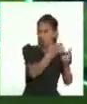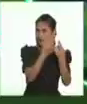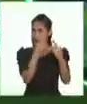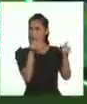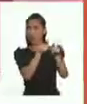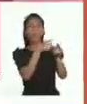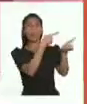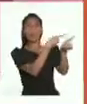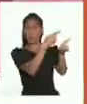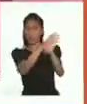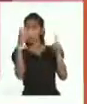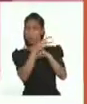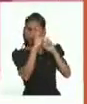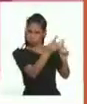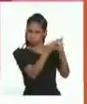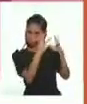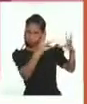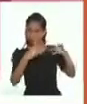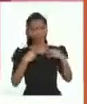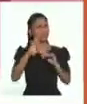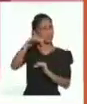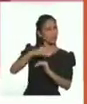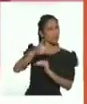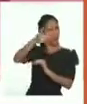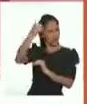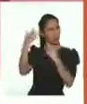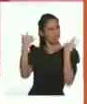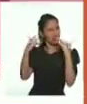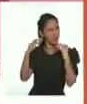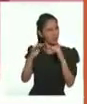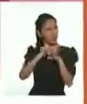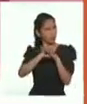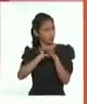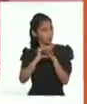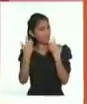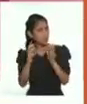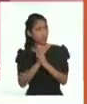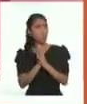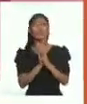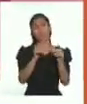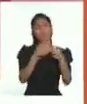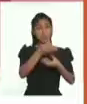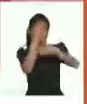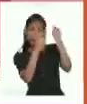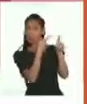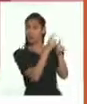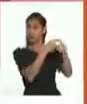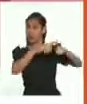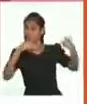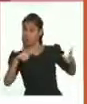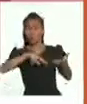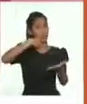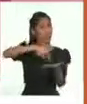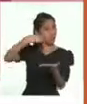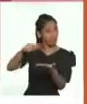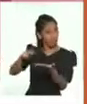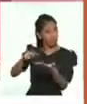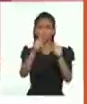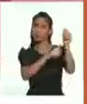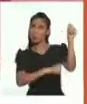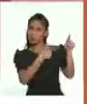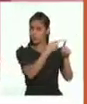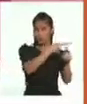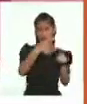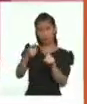diversidad cultural. Jasmine, me parece que ya hemos estado trabajando un poco de eso en estos días. Hemos conocido otras lenguas, festividades y danzas de